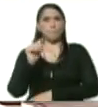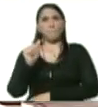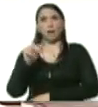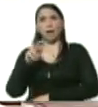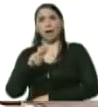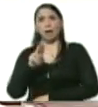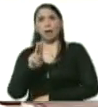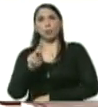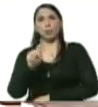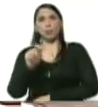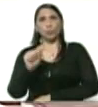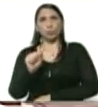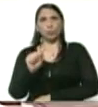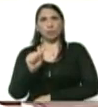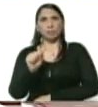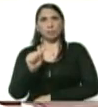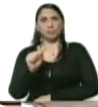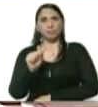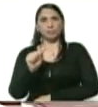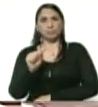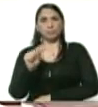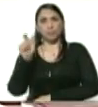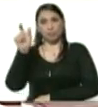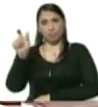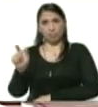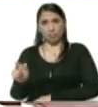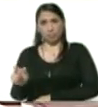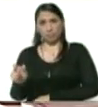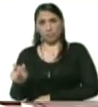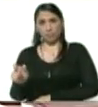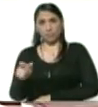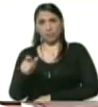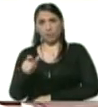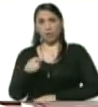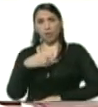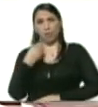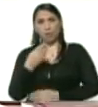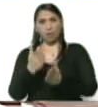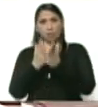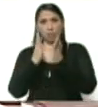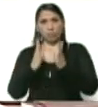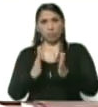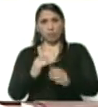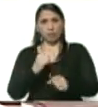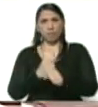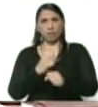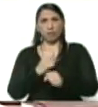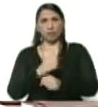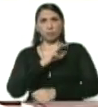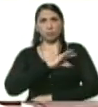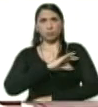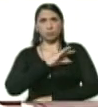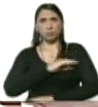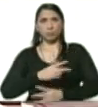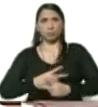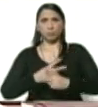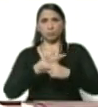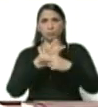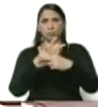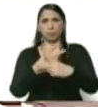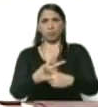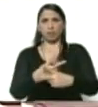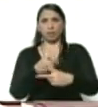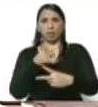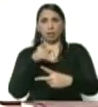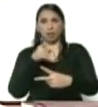sector Santa Cruz del Este. Es una estudiante, trabajadora social voluntaria. Este es un